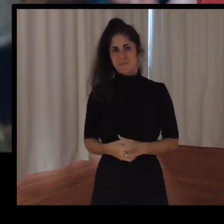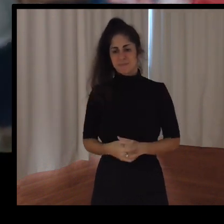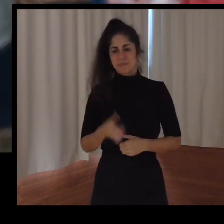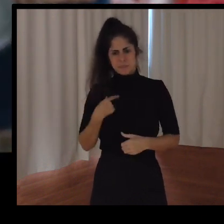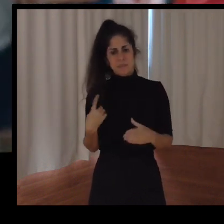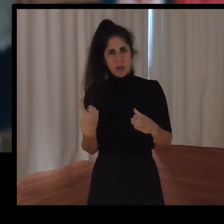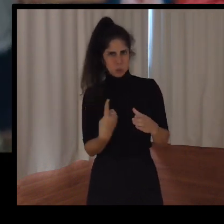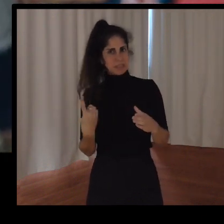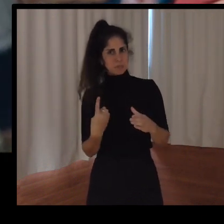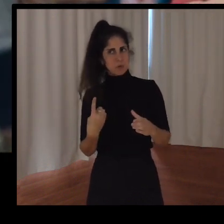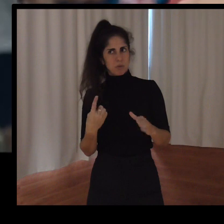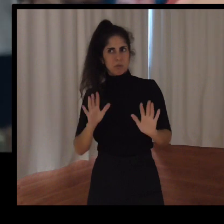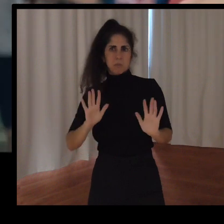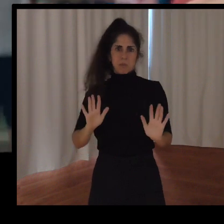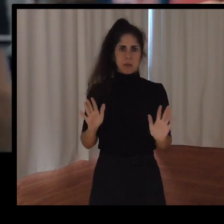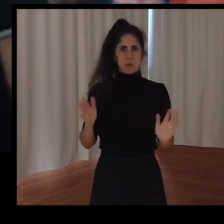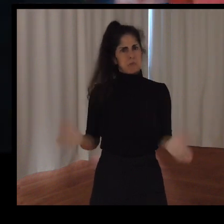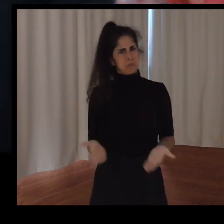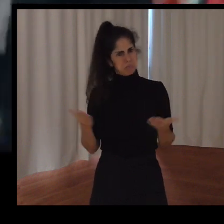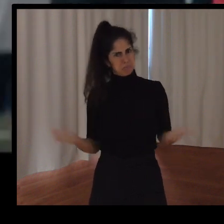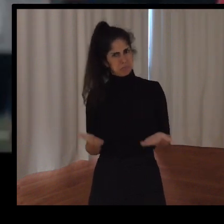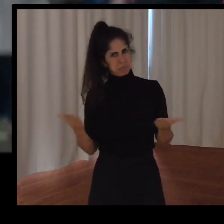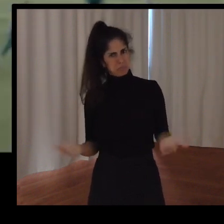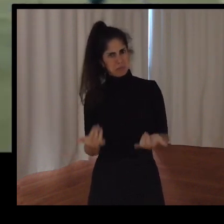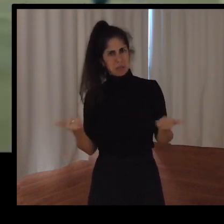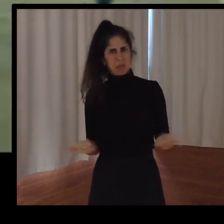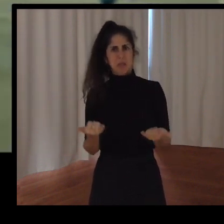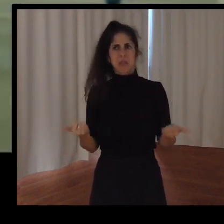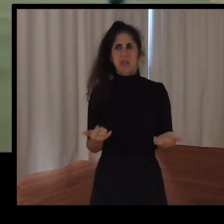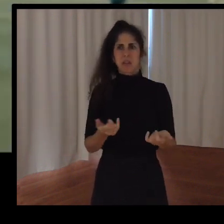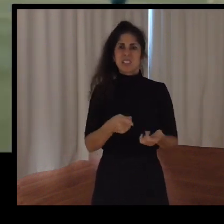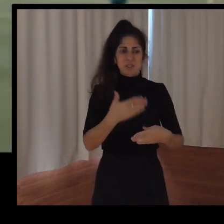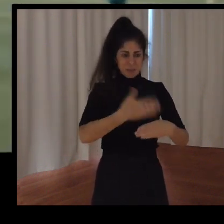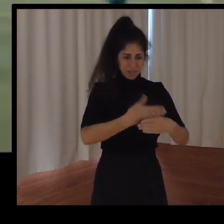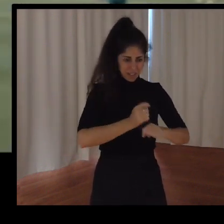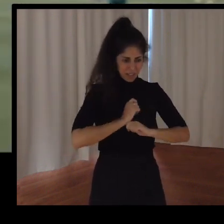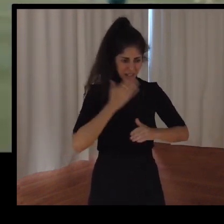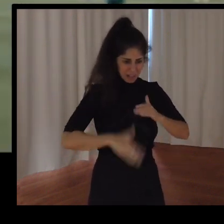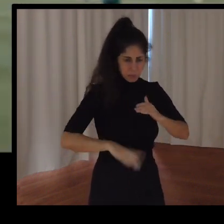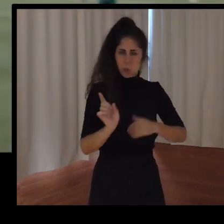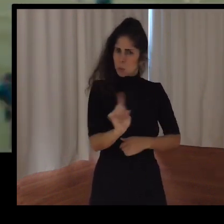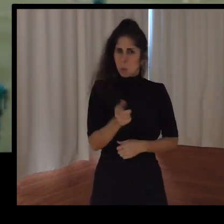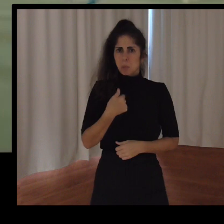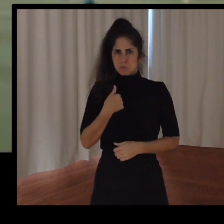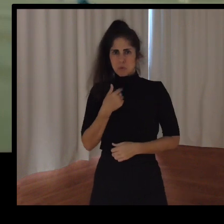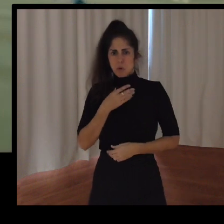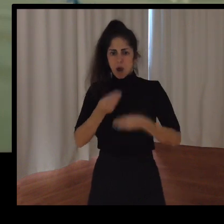Pero muy leve. No me dificulta. Hago lo mío. Hago lo que puedo.